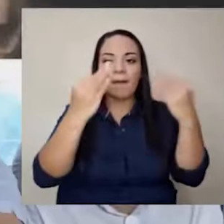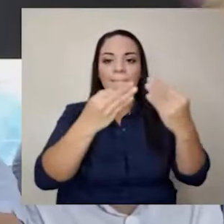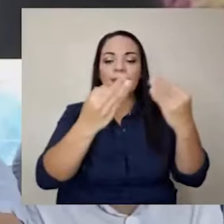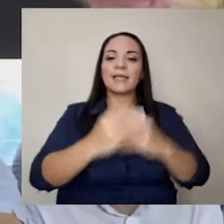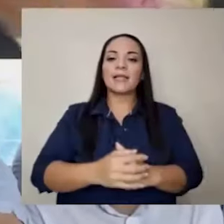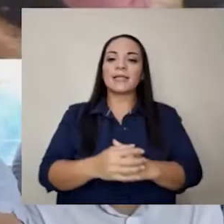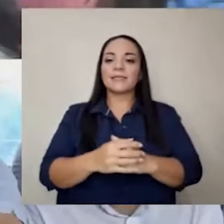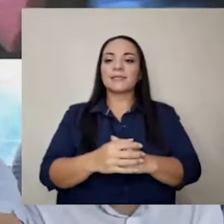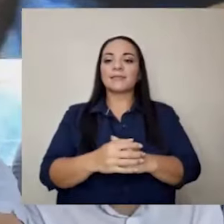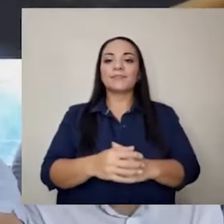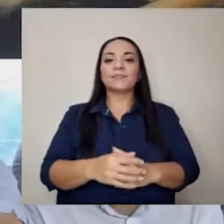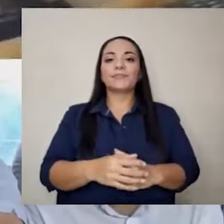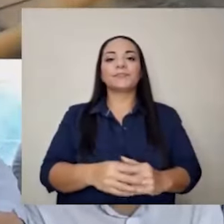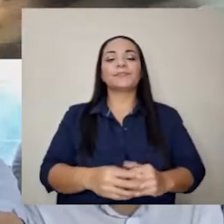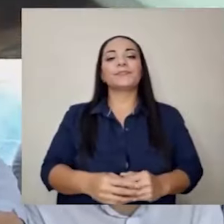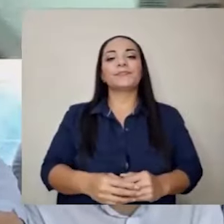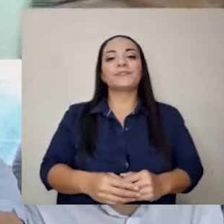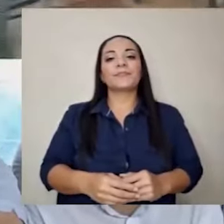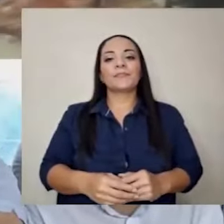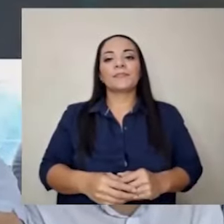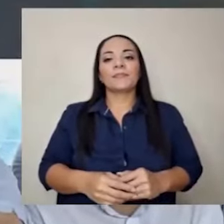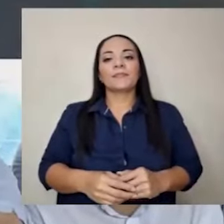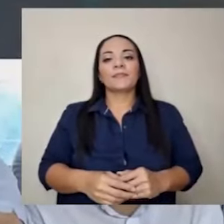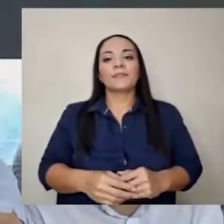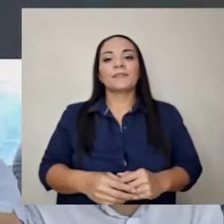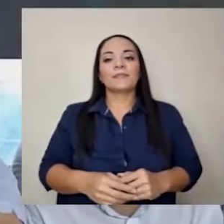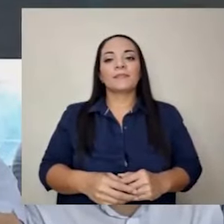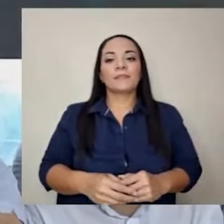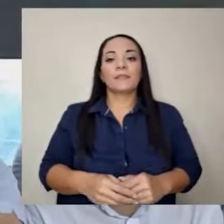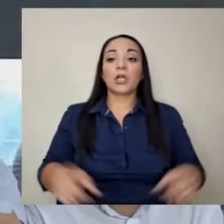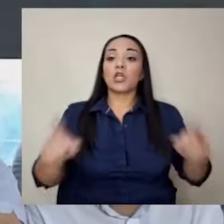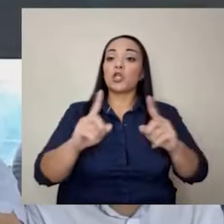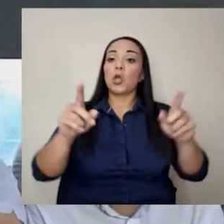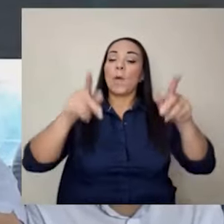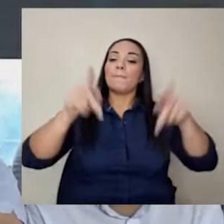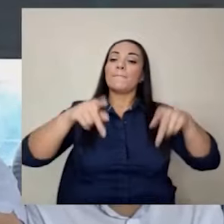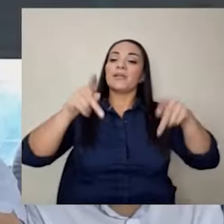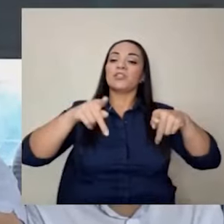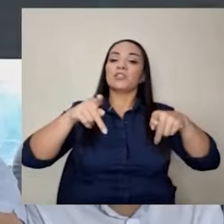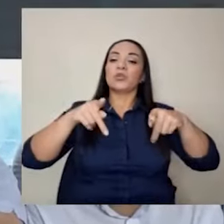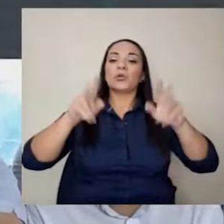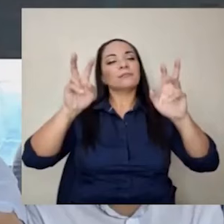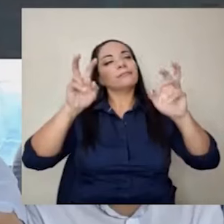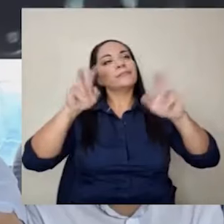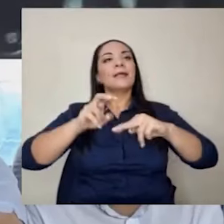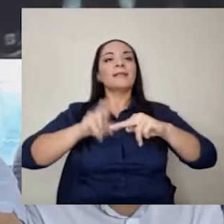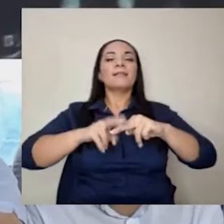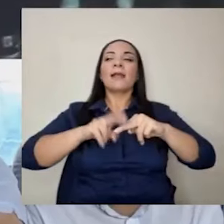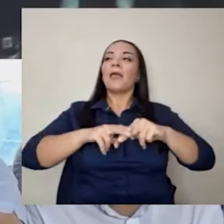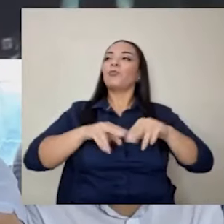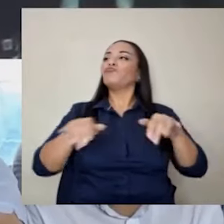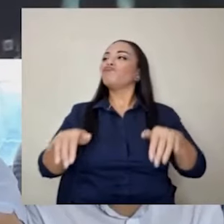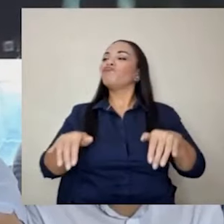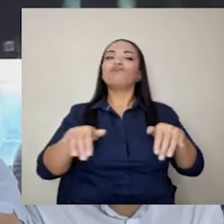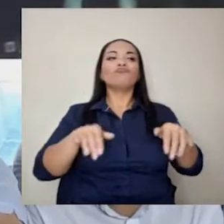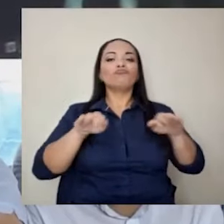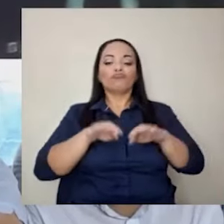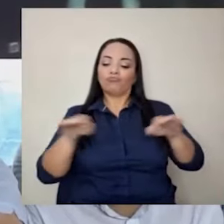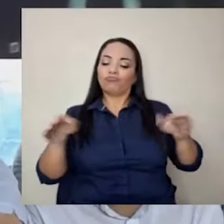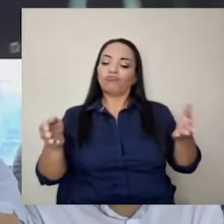No los que están sentados en el trono que hay detrás de una